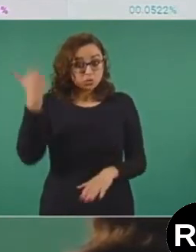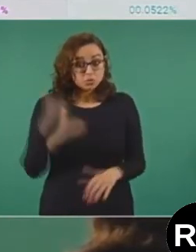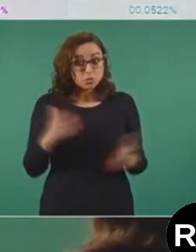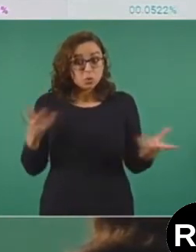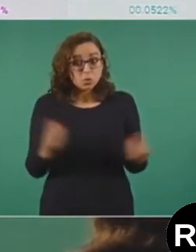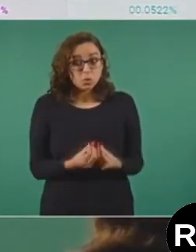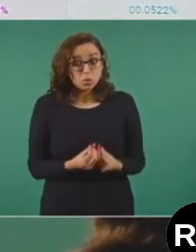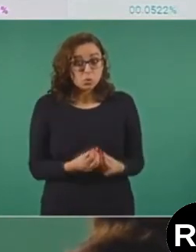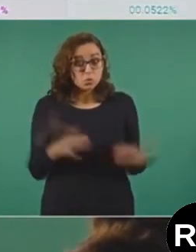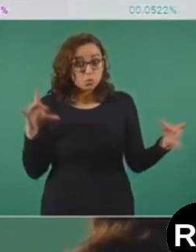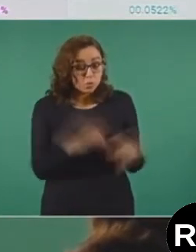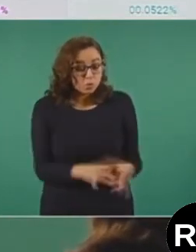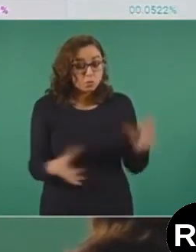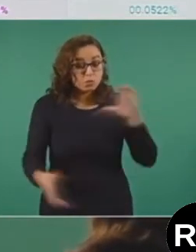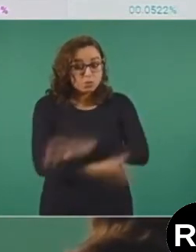¿Ya estaban?